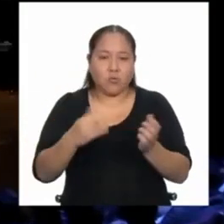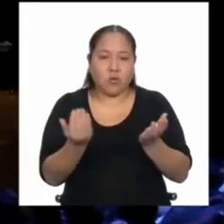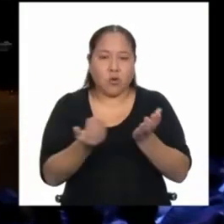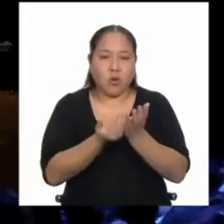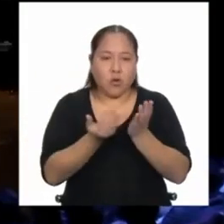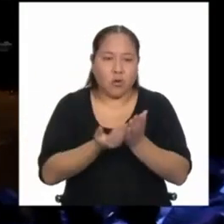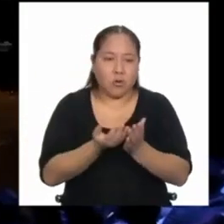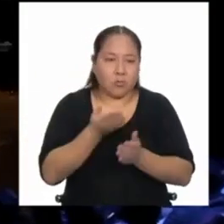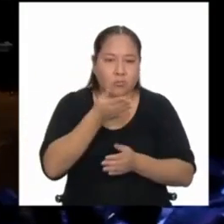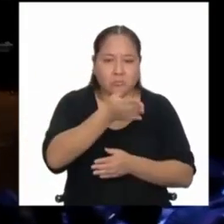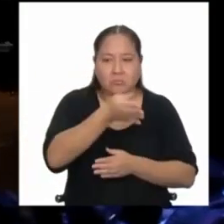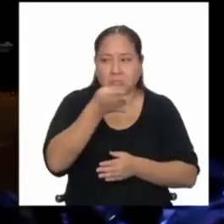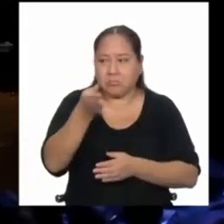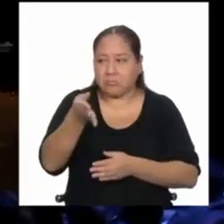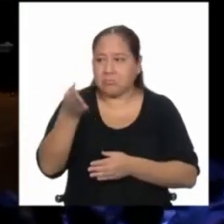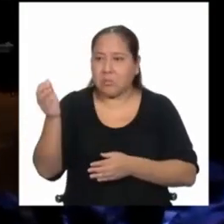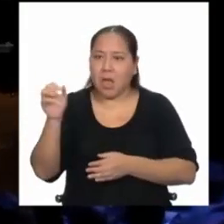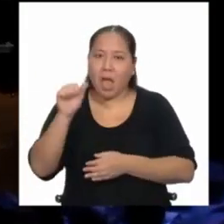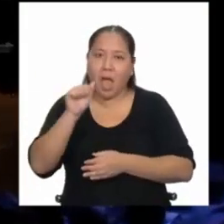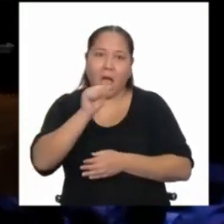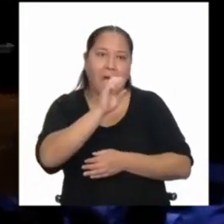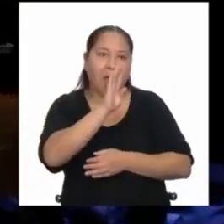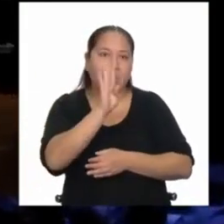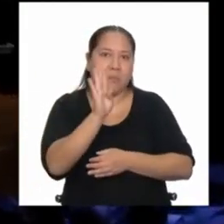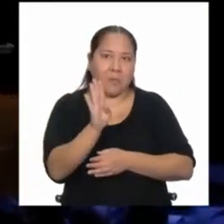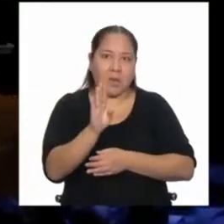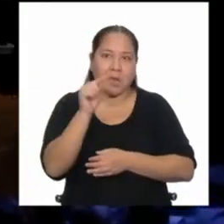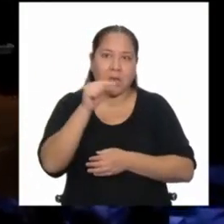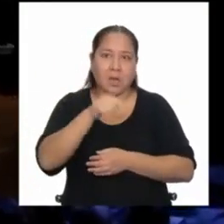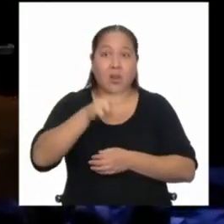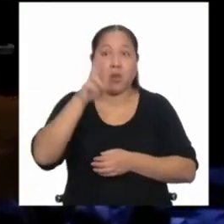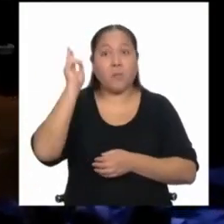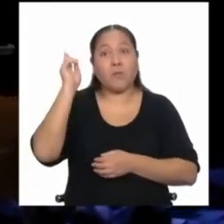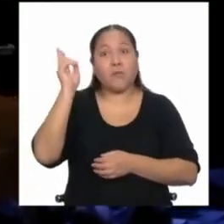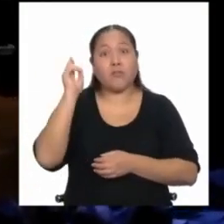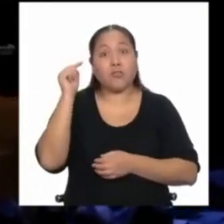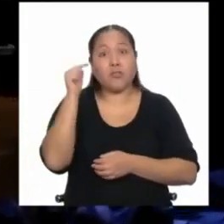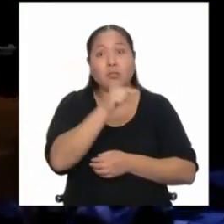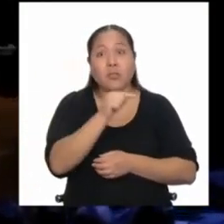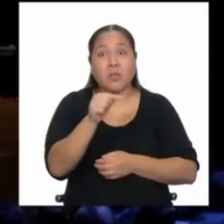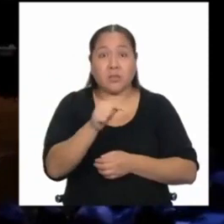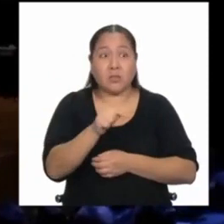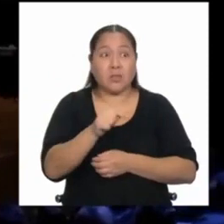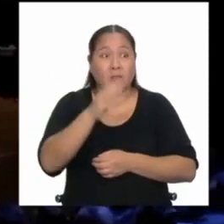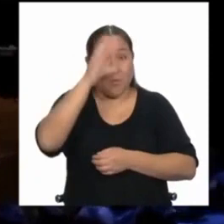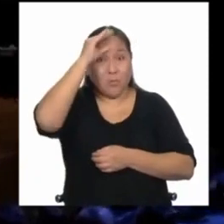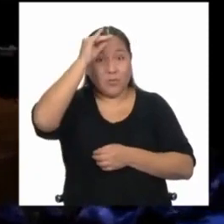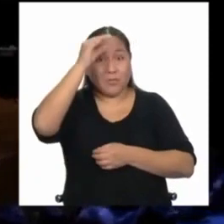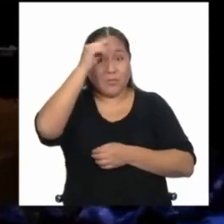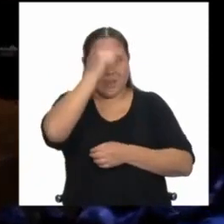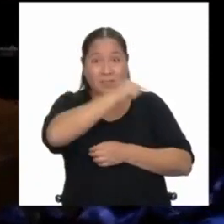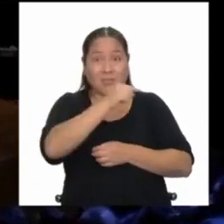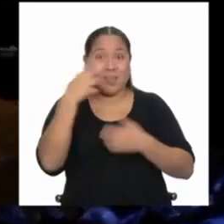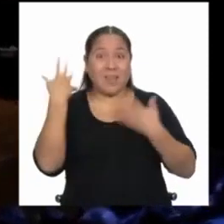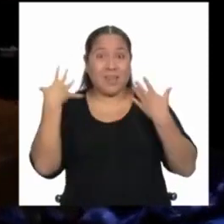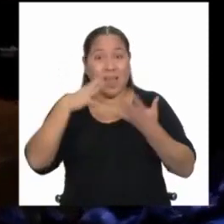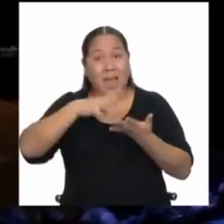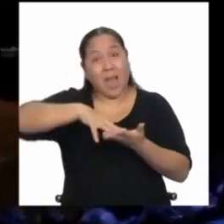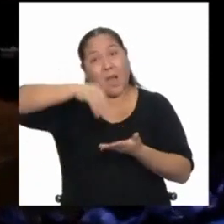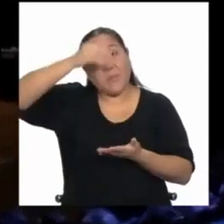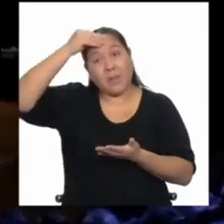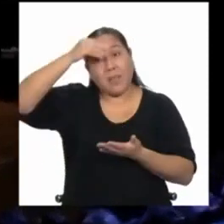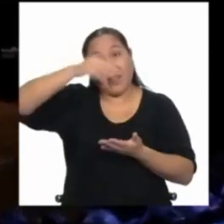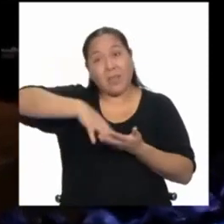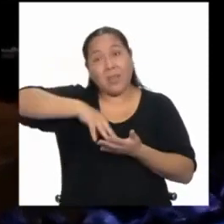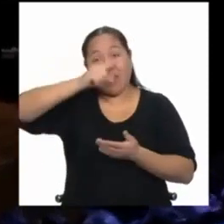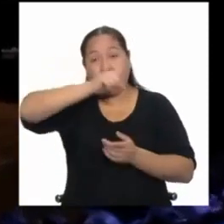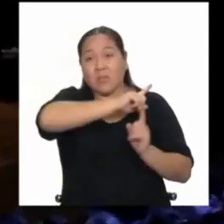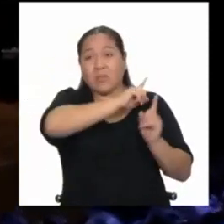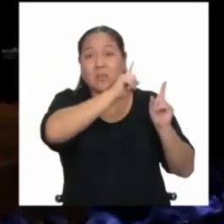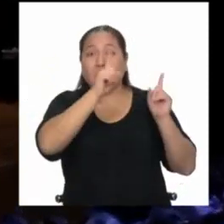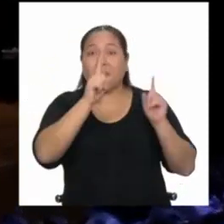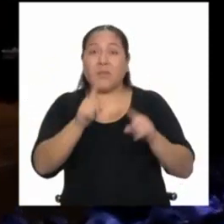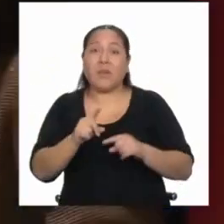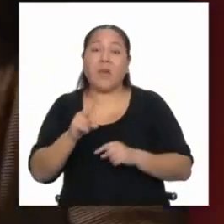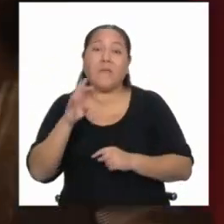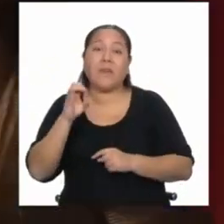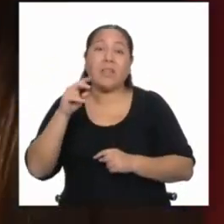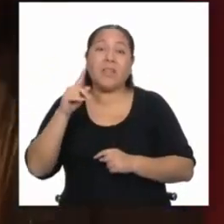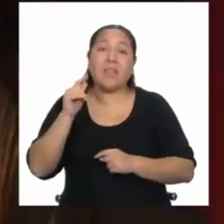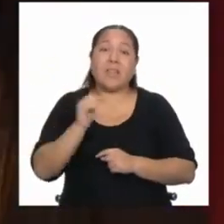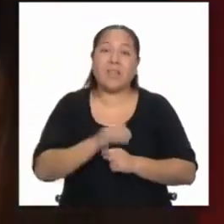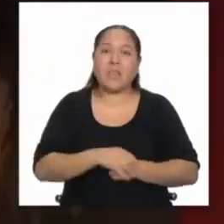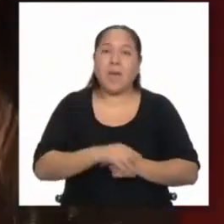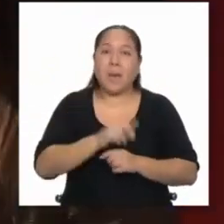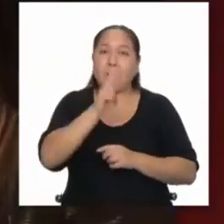socioeconómicos A, B, y que los profesores de esa escuela sean los chicos que se han capacitado, los chicos que vienen de Ventanilla y de El Salvador,